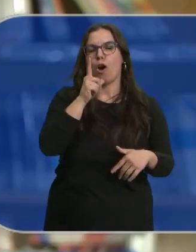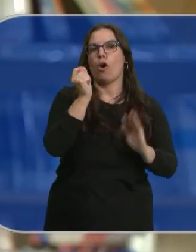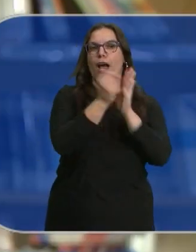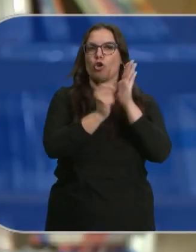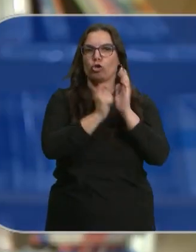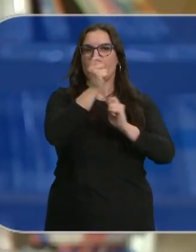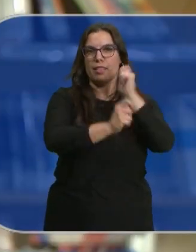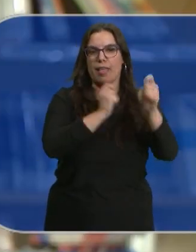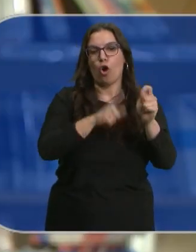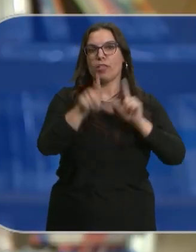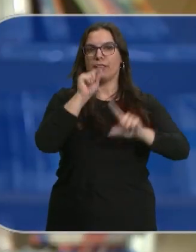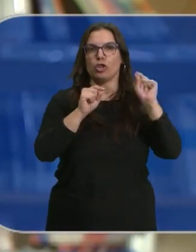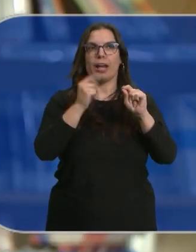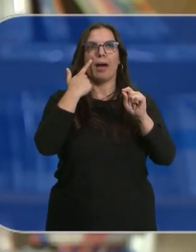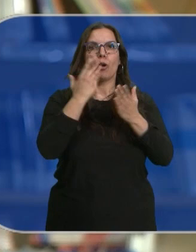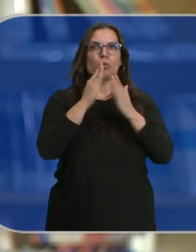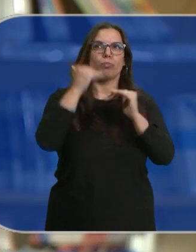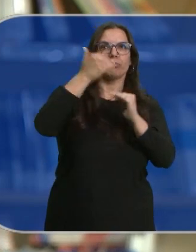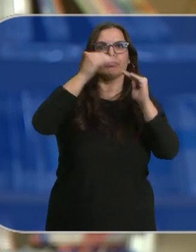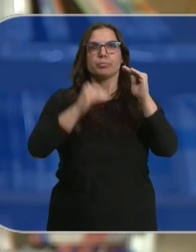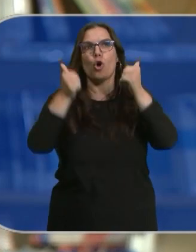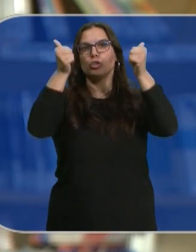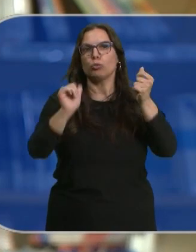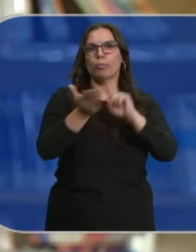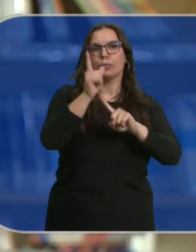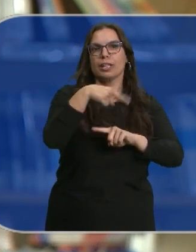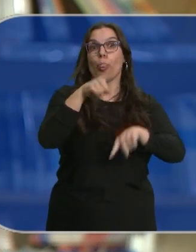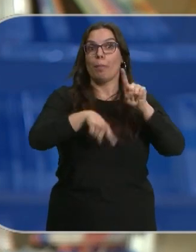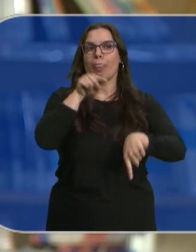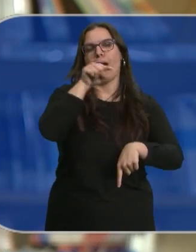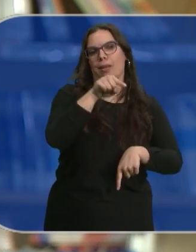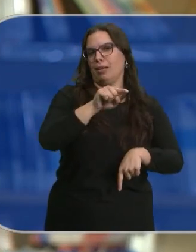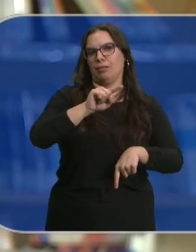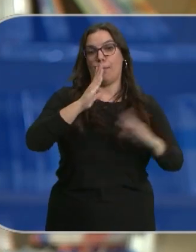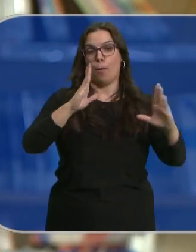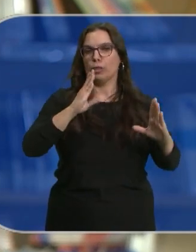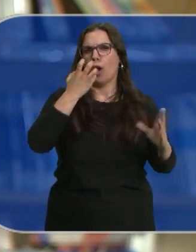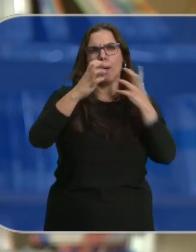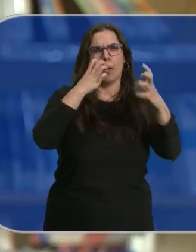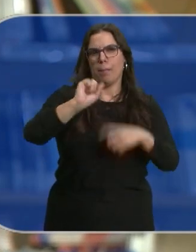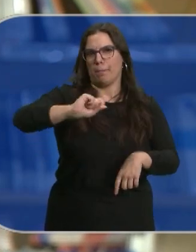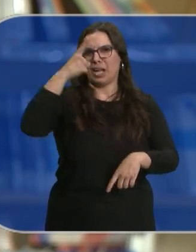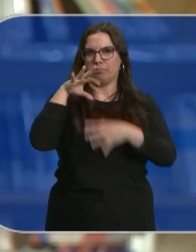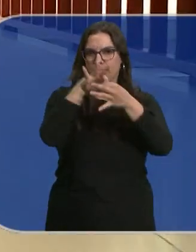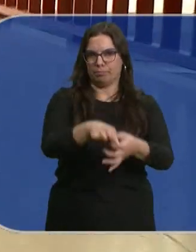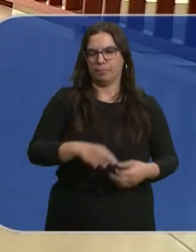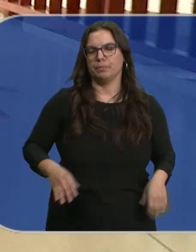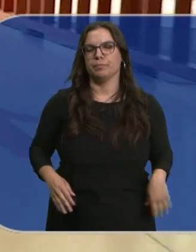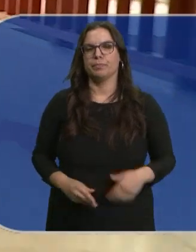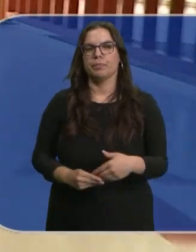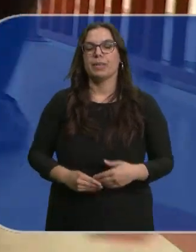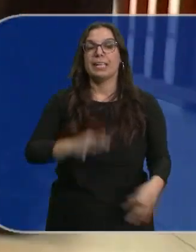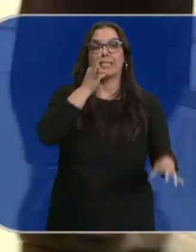de calificaciones o decisiones de promoción y titulación y es en este momento cuando más reclamaciones en relación con este aspecto se reciben.